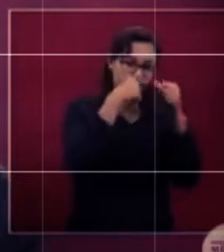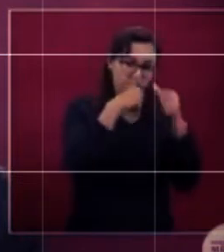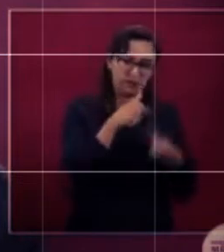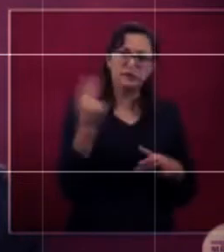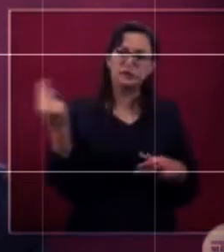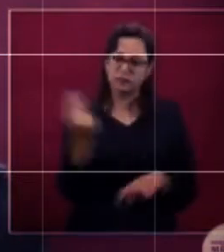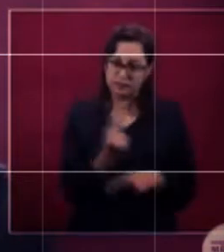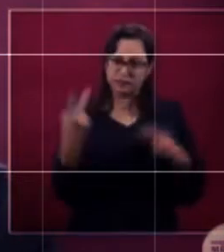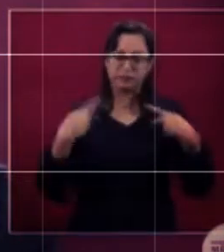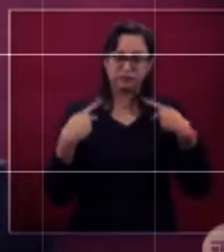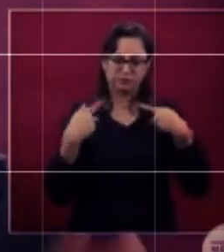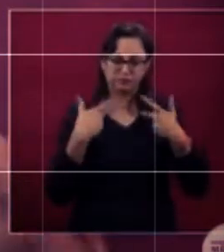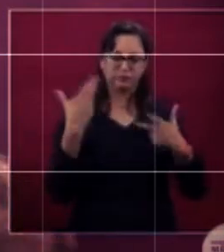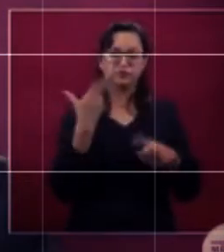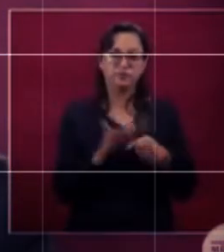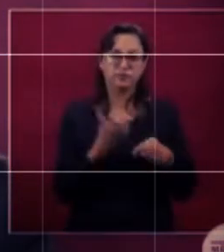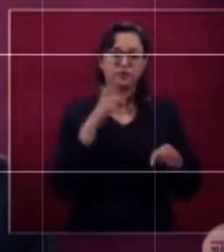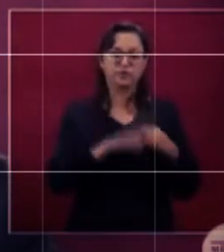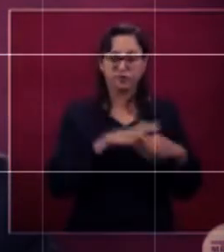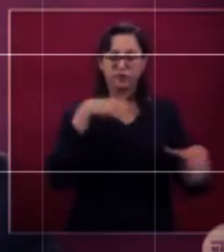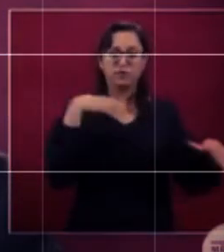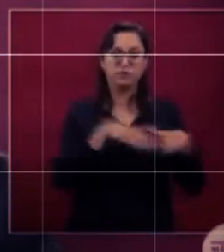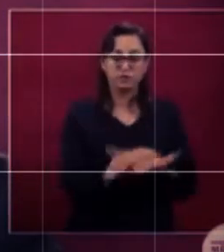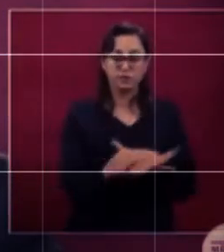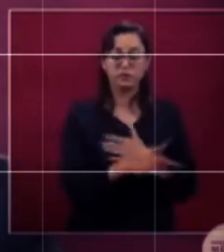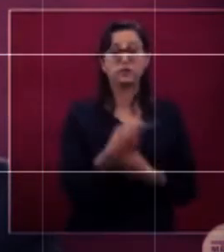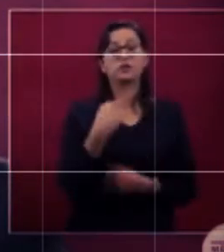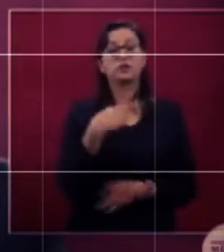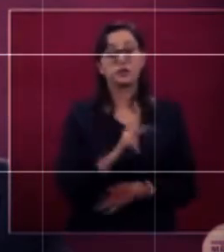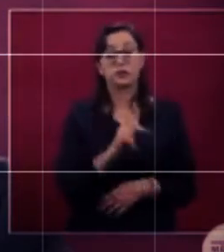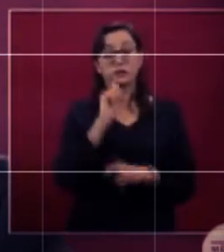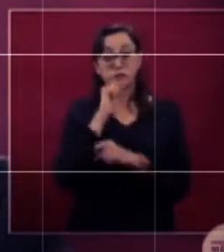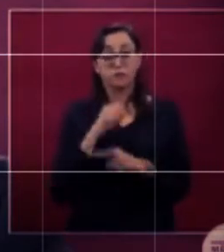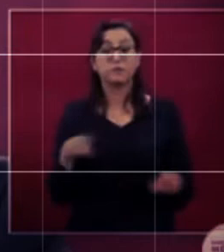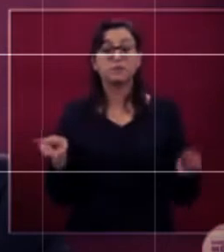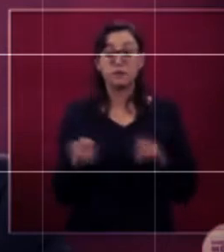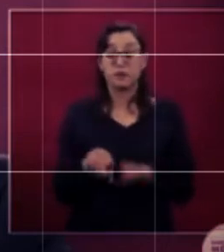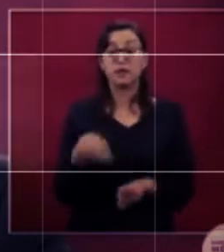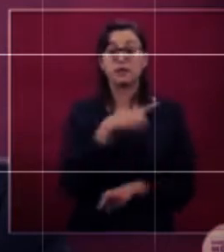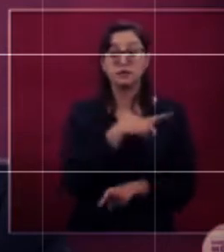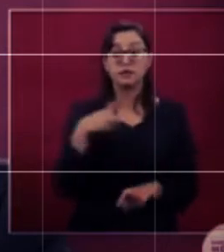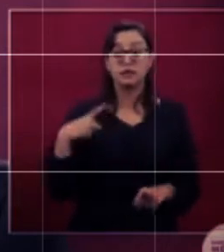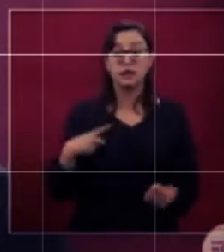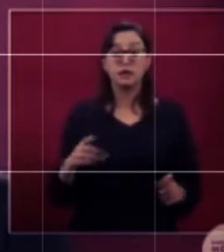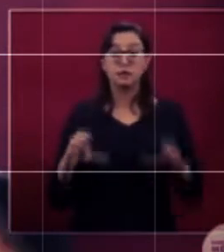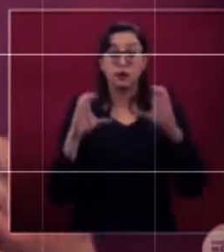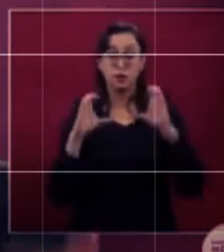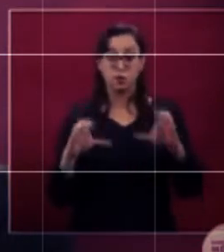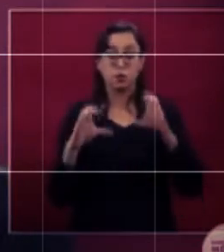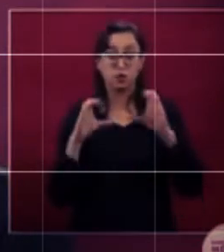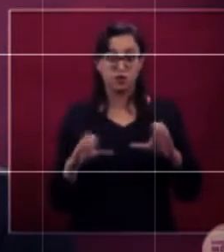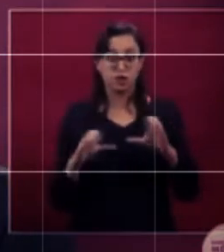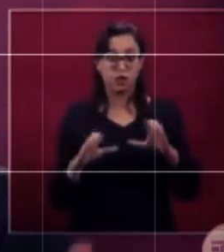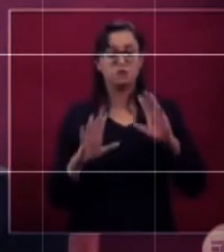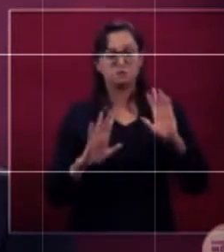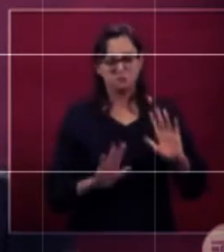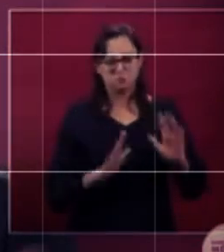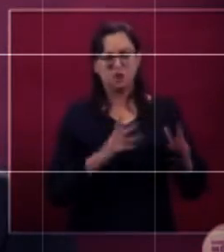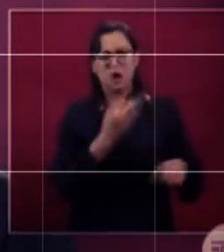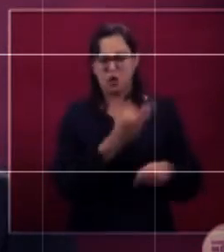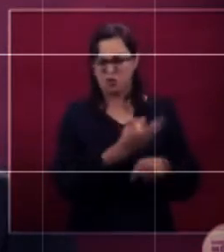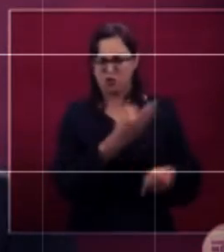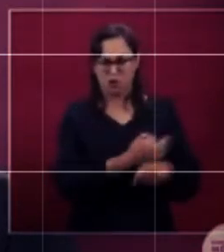requieren hospitalización. Pero al mismo tiempo se tiene que cuidar que exista la capacidad de reutilizarlas